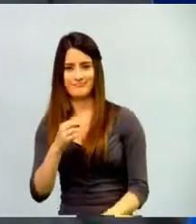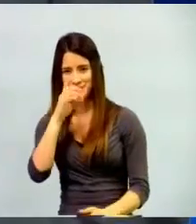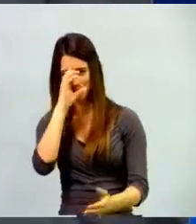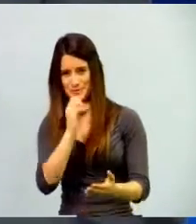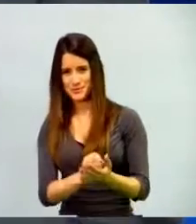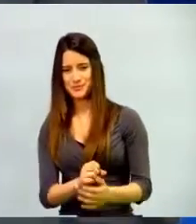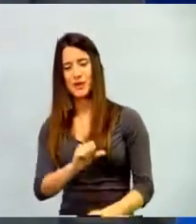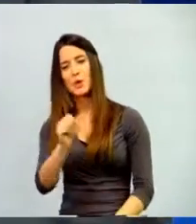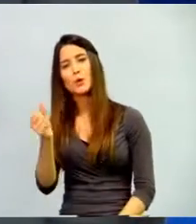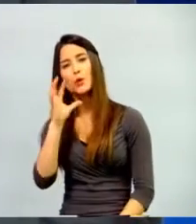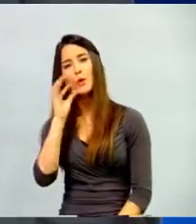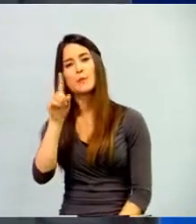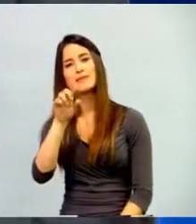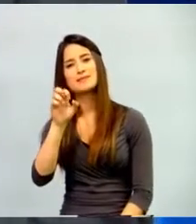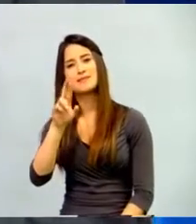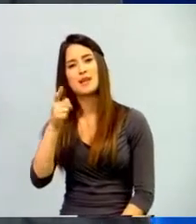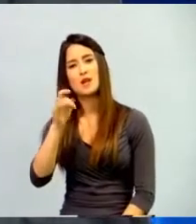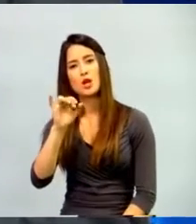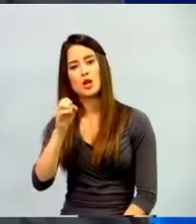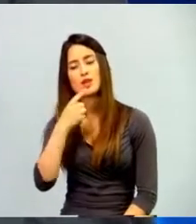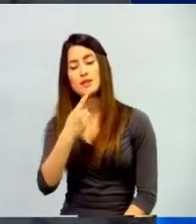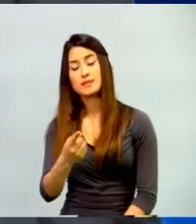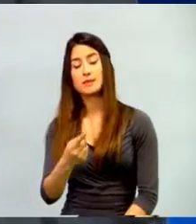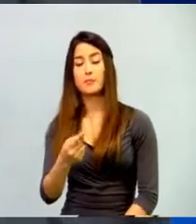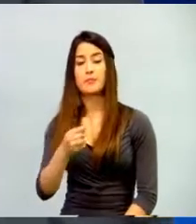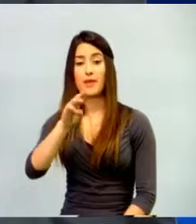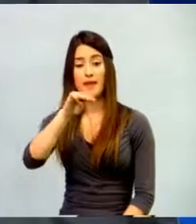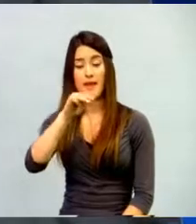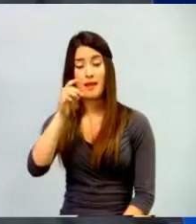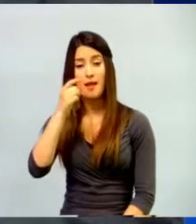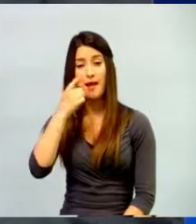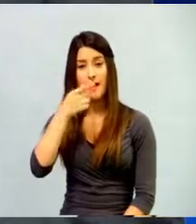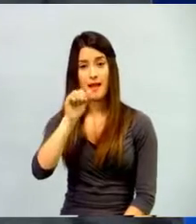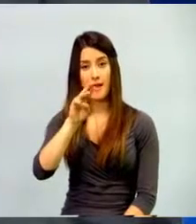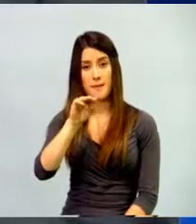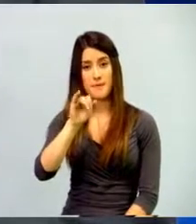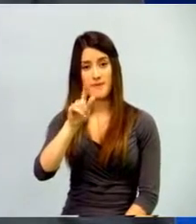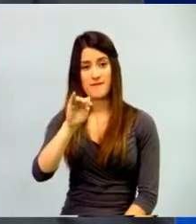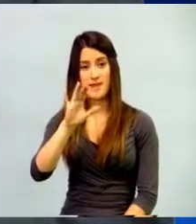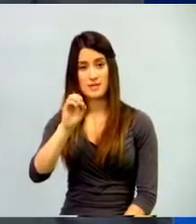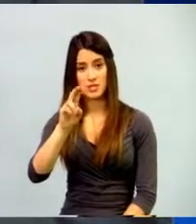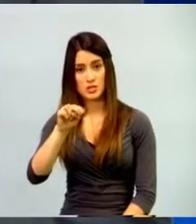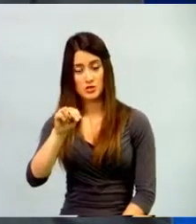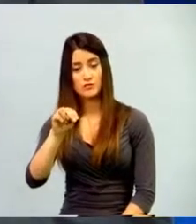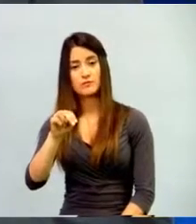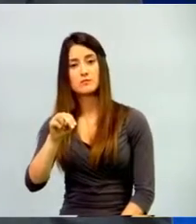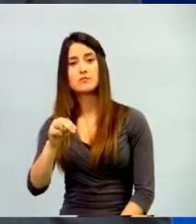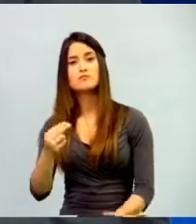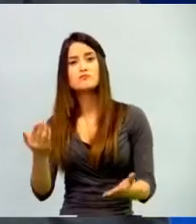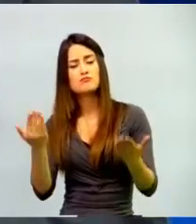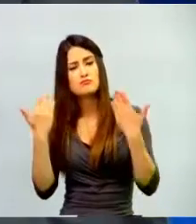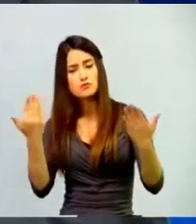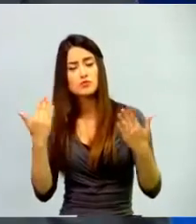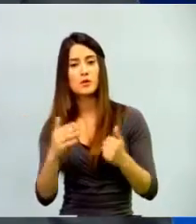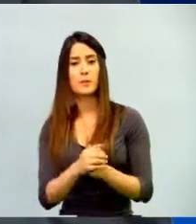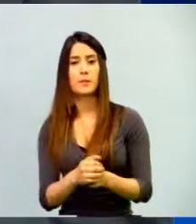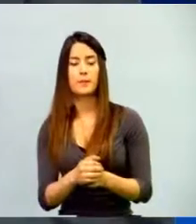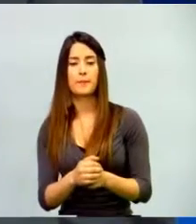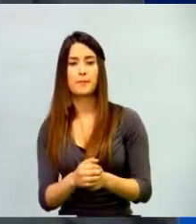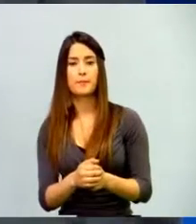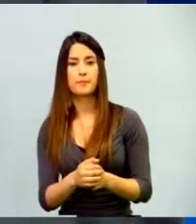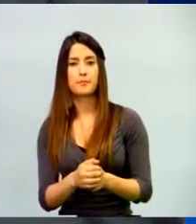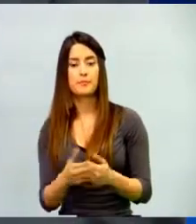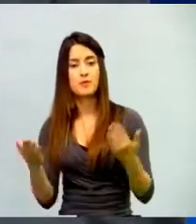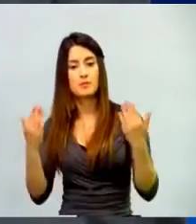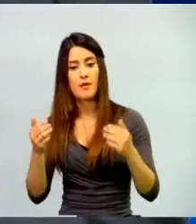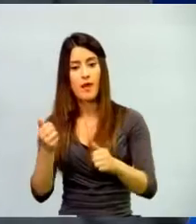Sergio Nieto, dice, la gamificación nos proporciona esa motivación extrínseca que puede aprovecharse para la comprensión